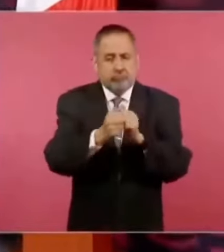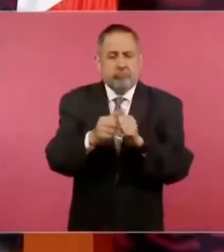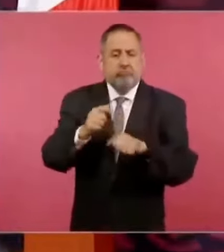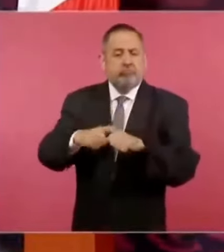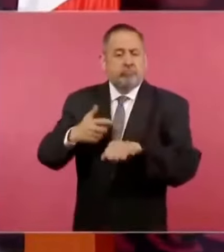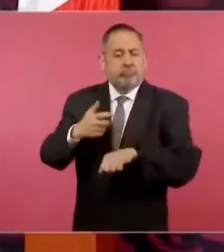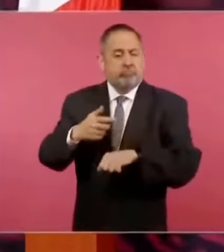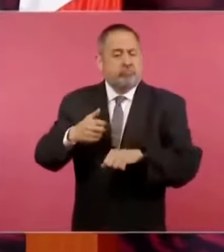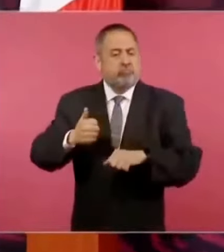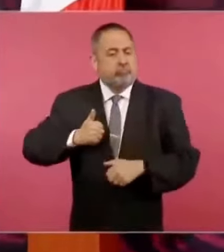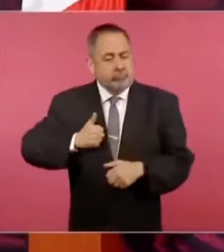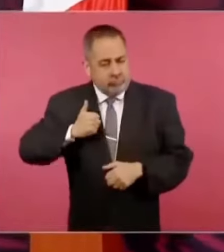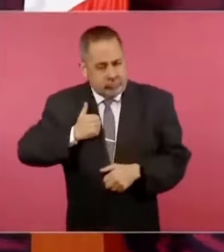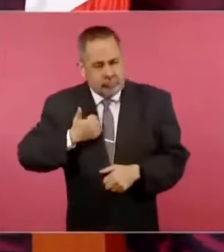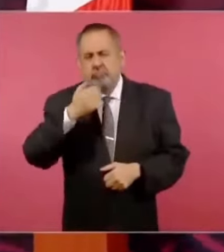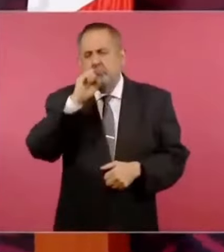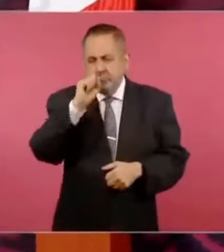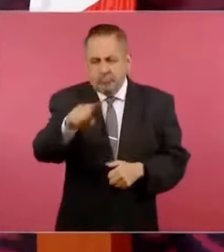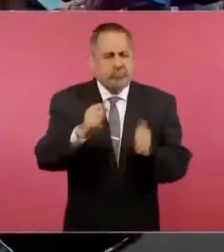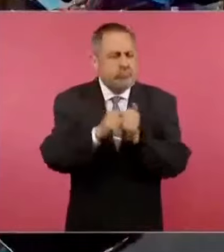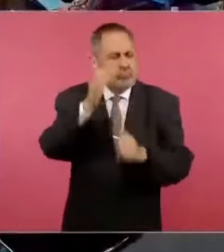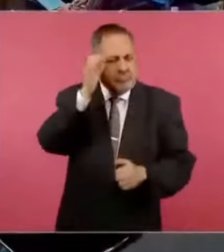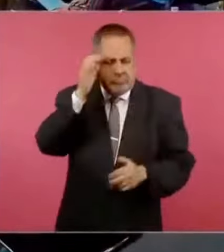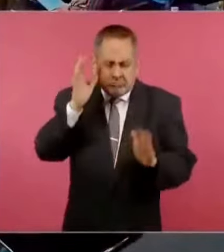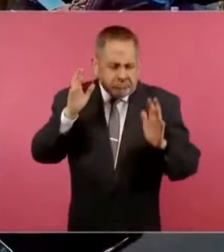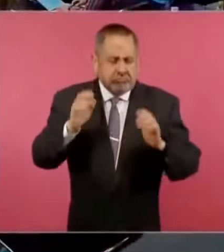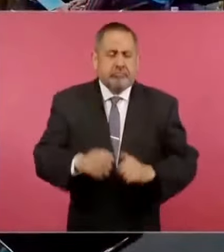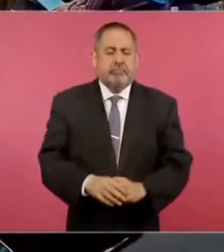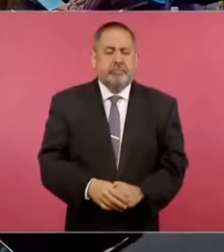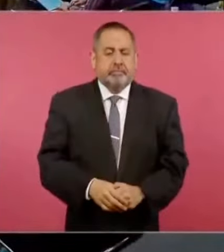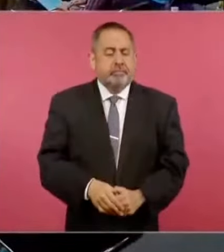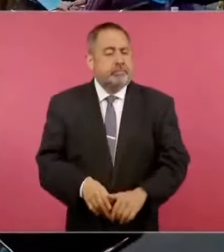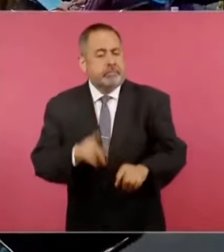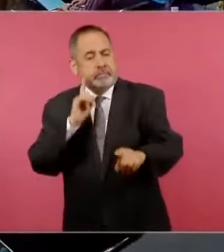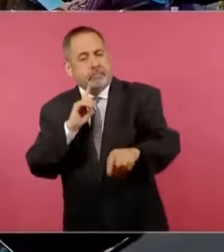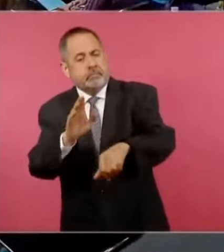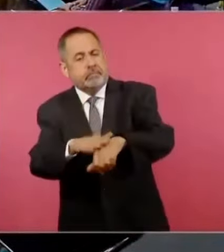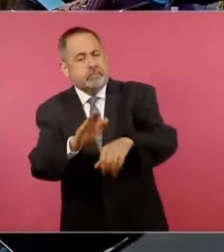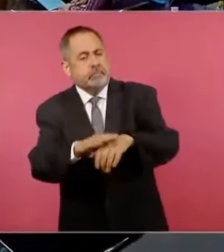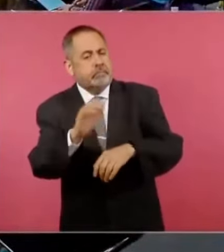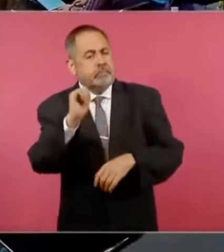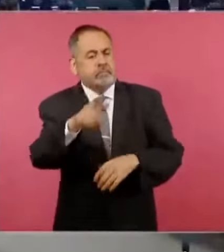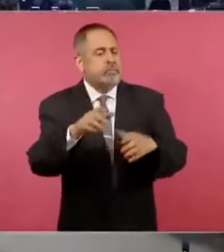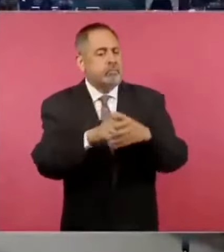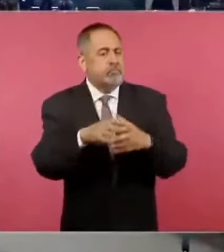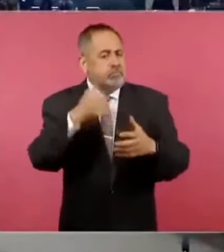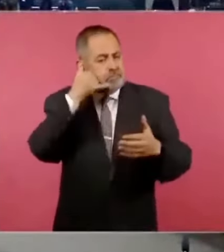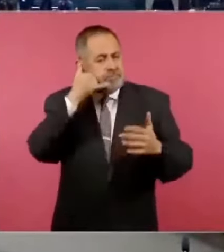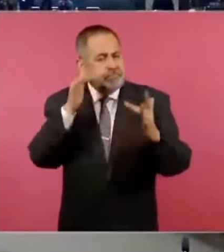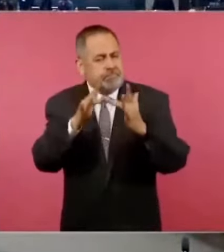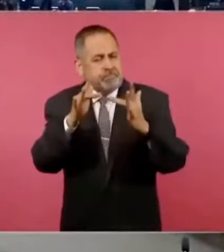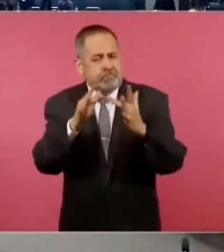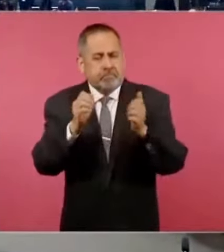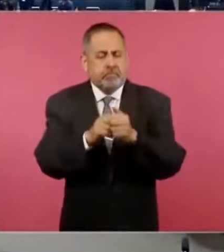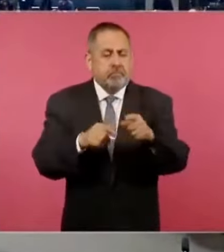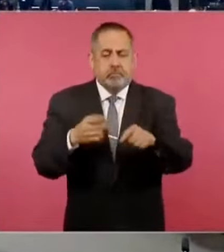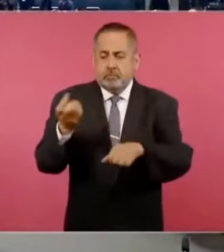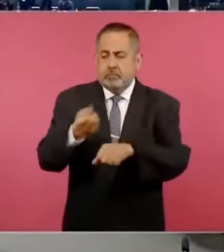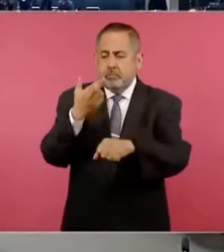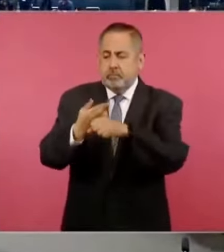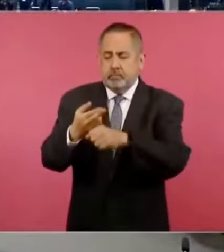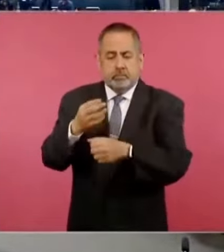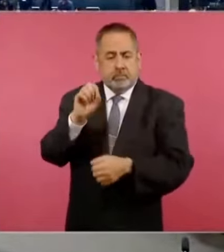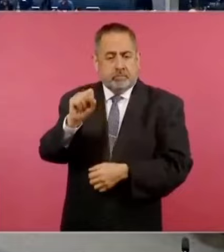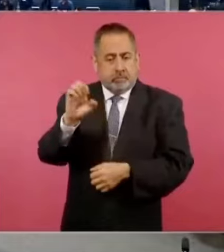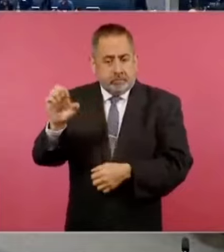Canadá y también con China. ¿Hubo alguna llamada de Catherine Tai con la secretaria de Economía